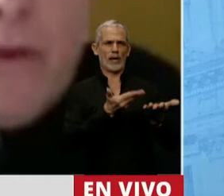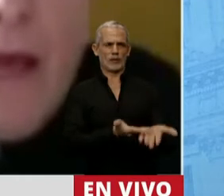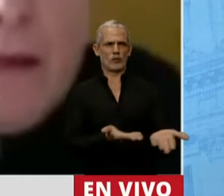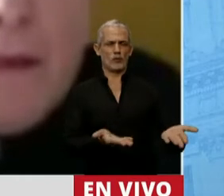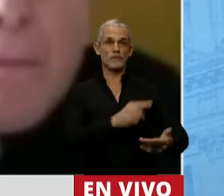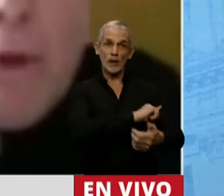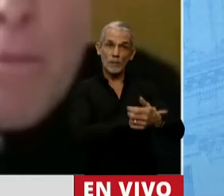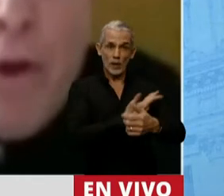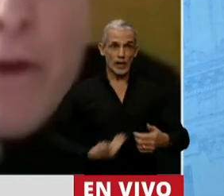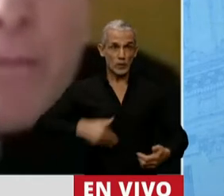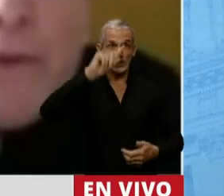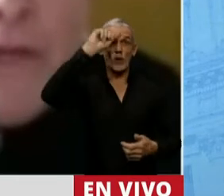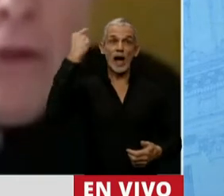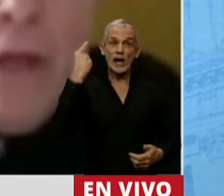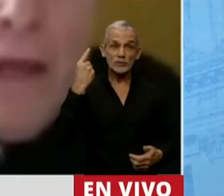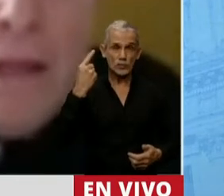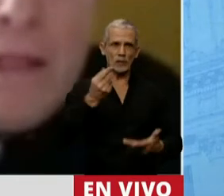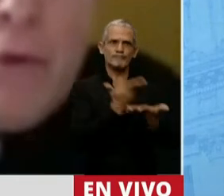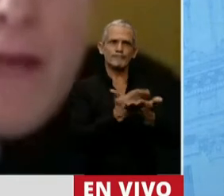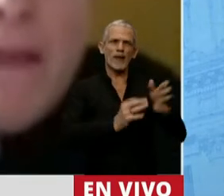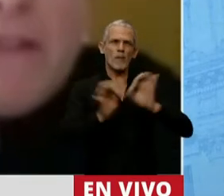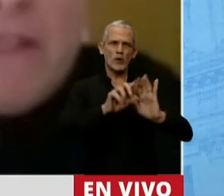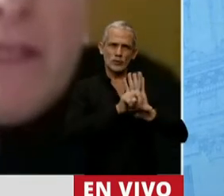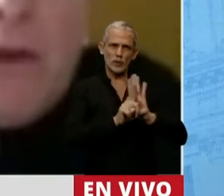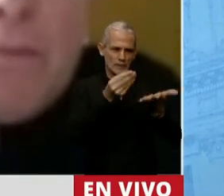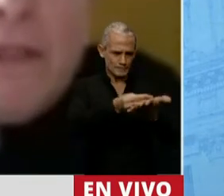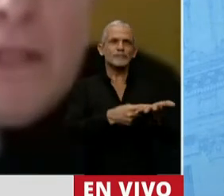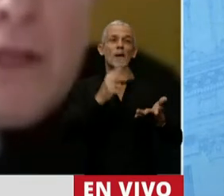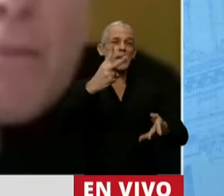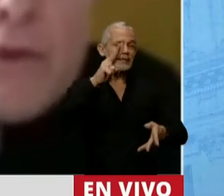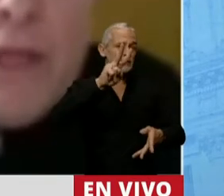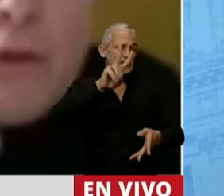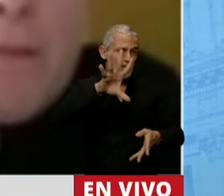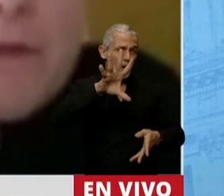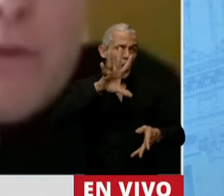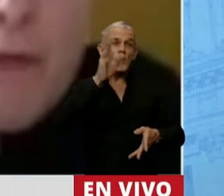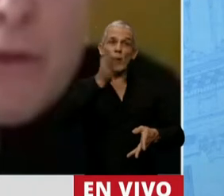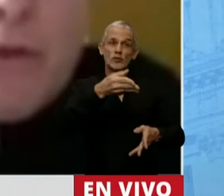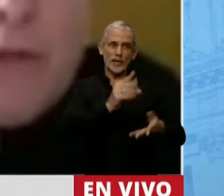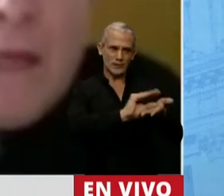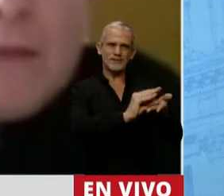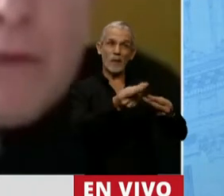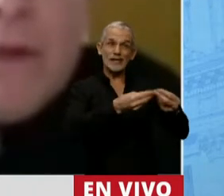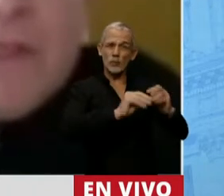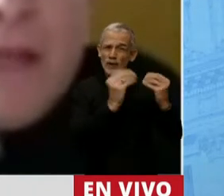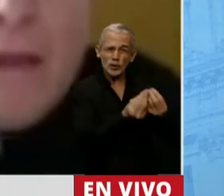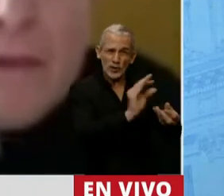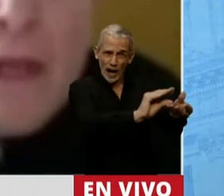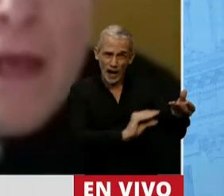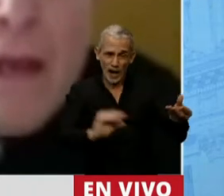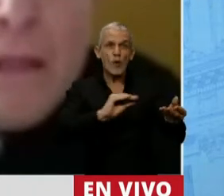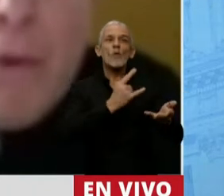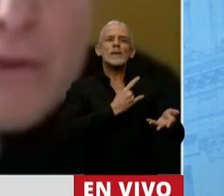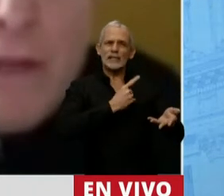Poder Ejecutivo Nacional propone en un proyecto de ley distribuir el 25% del presupuesto total de las